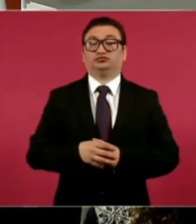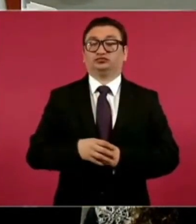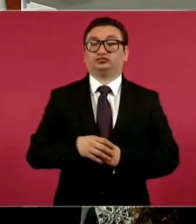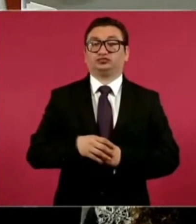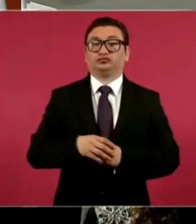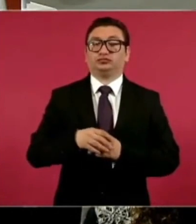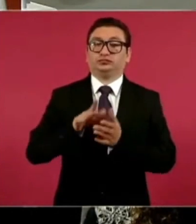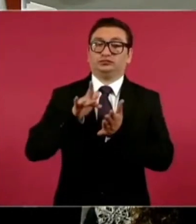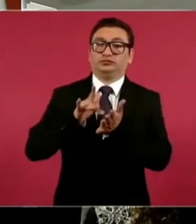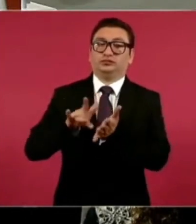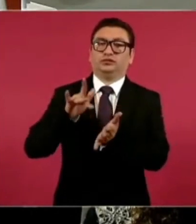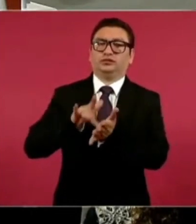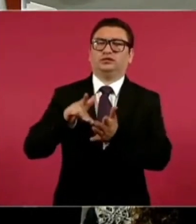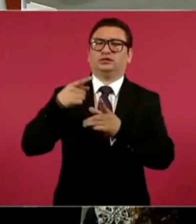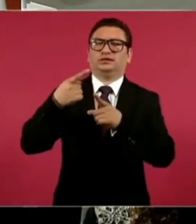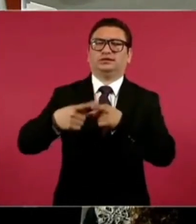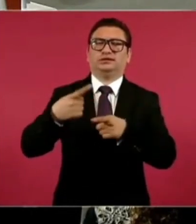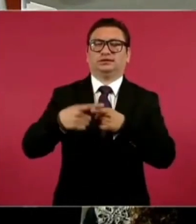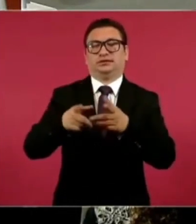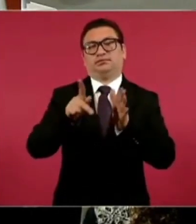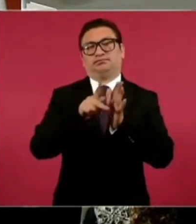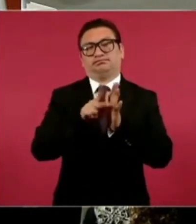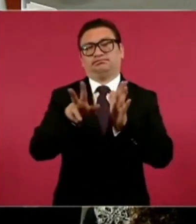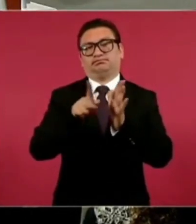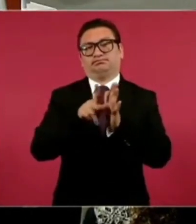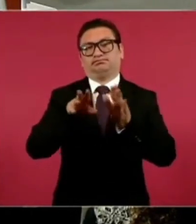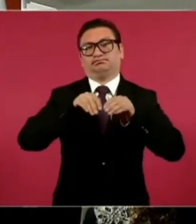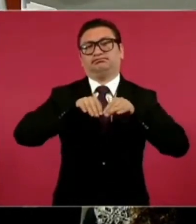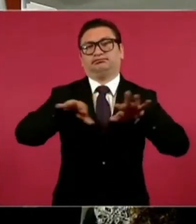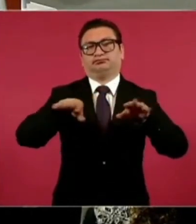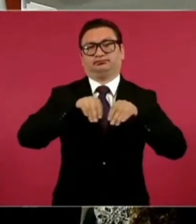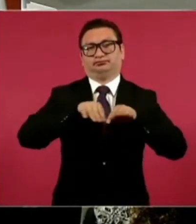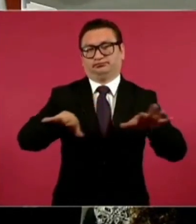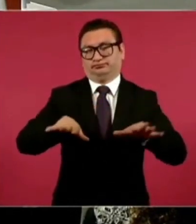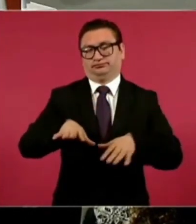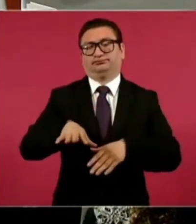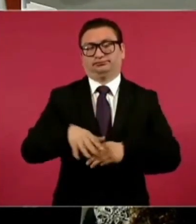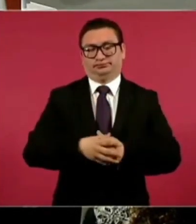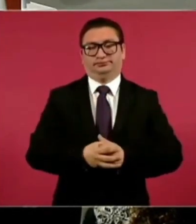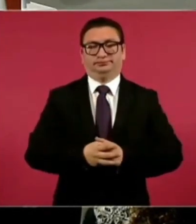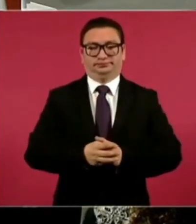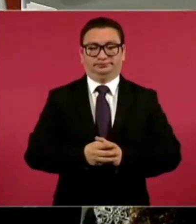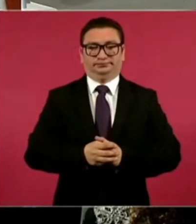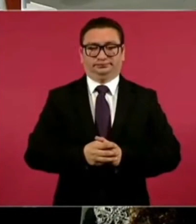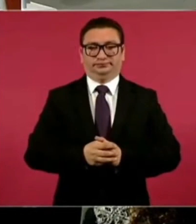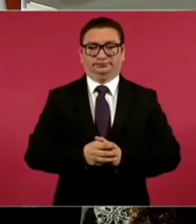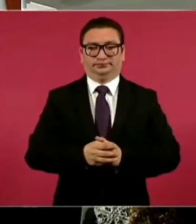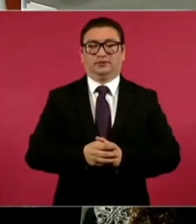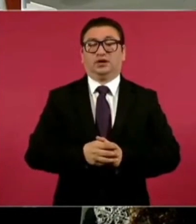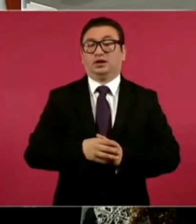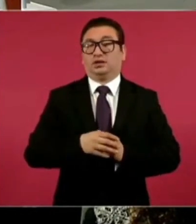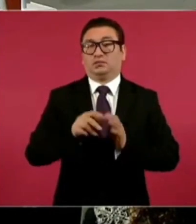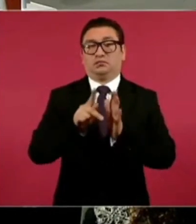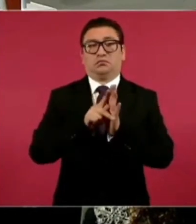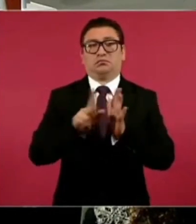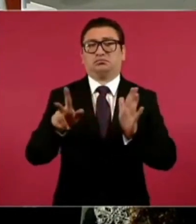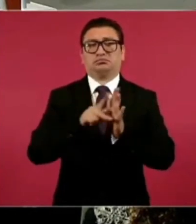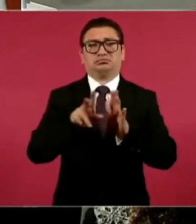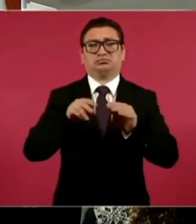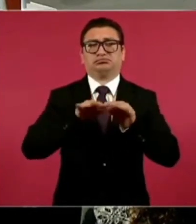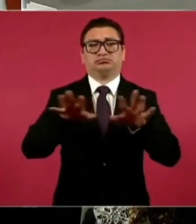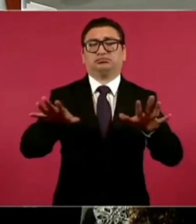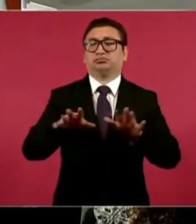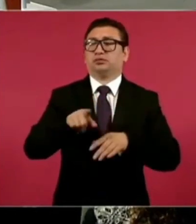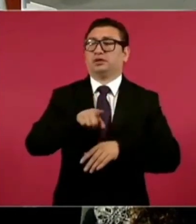de medios de comunicación que se dedicaban a